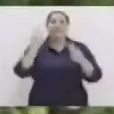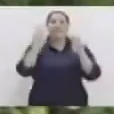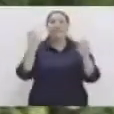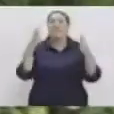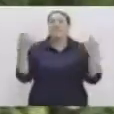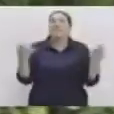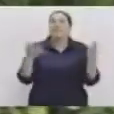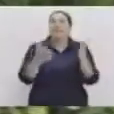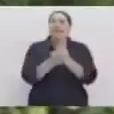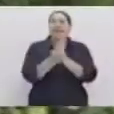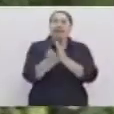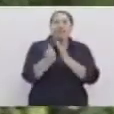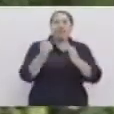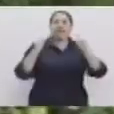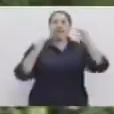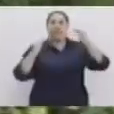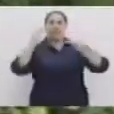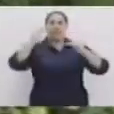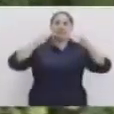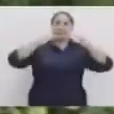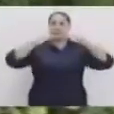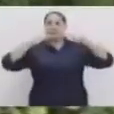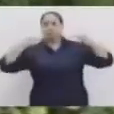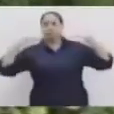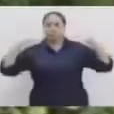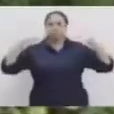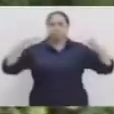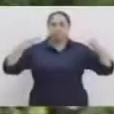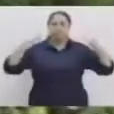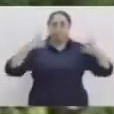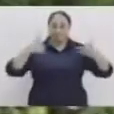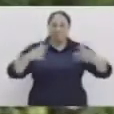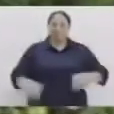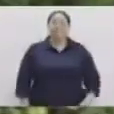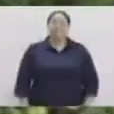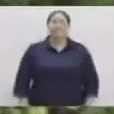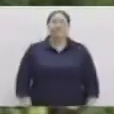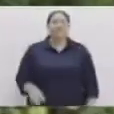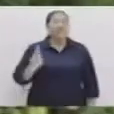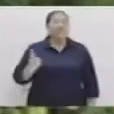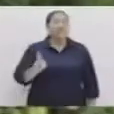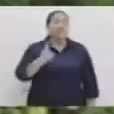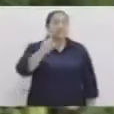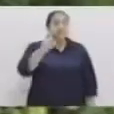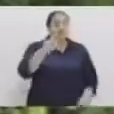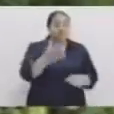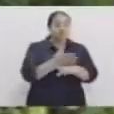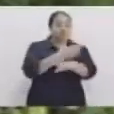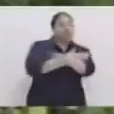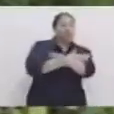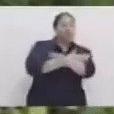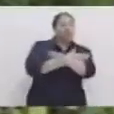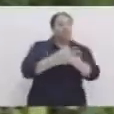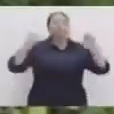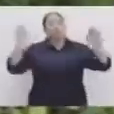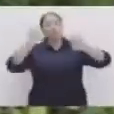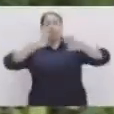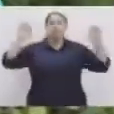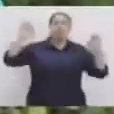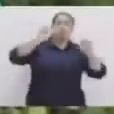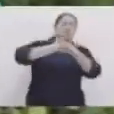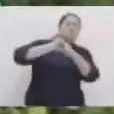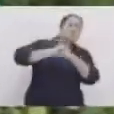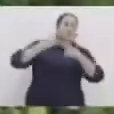habilidad del equilibrio basándonos en juegos populares. Como siempre, vamos a iniciar con nuestro calentamiento. Pero déjenme